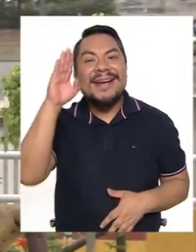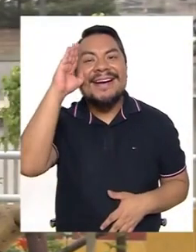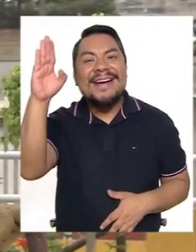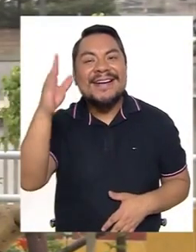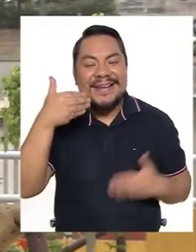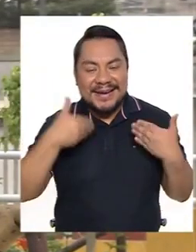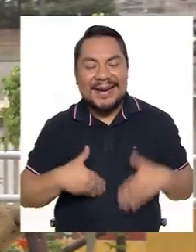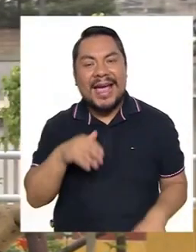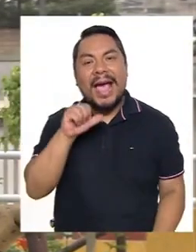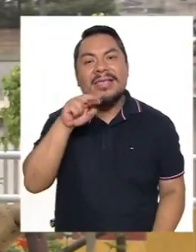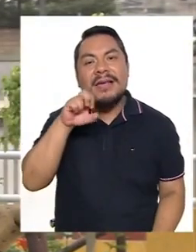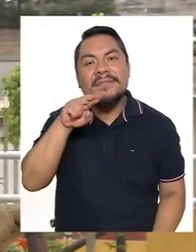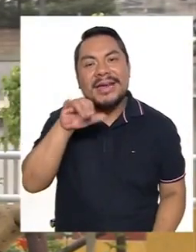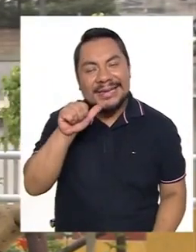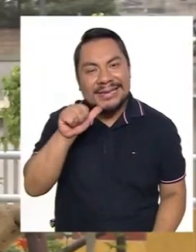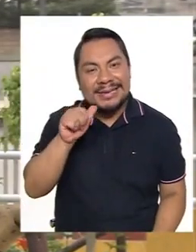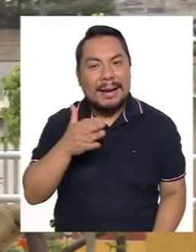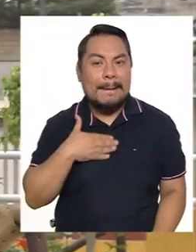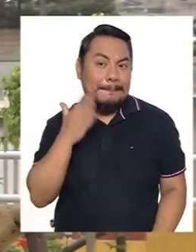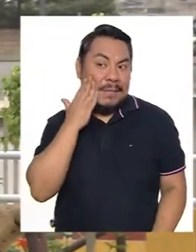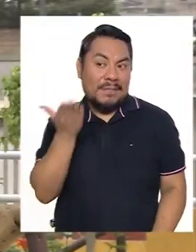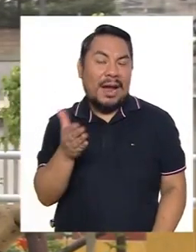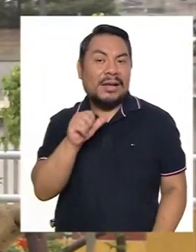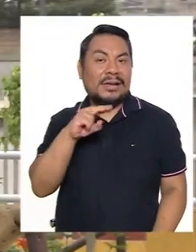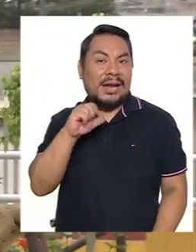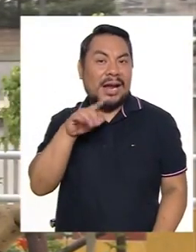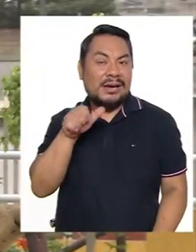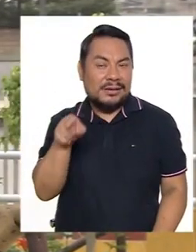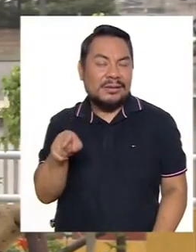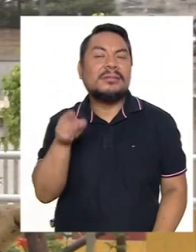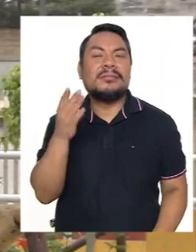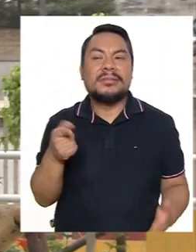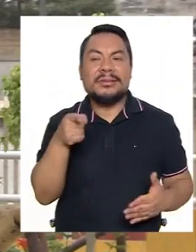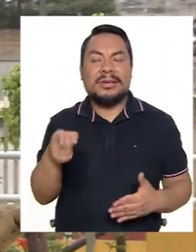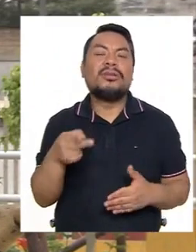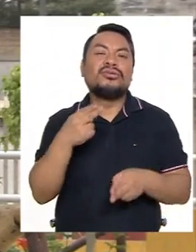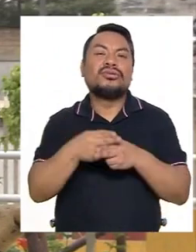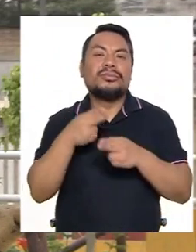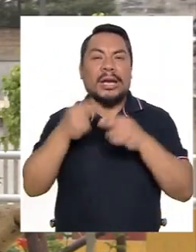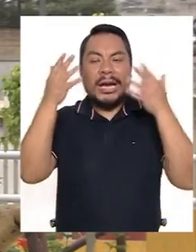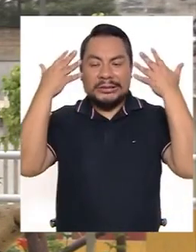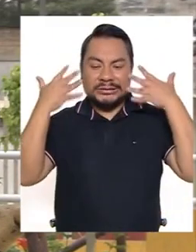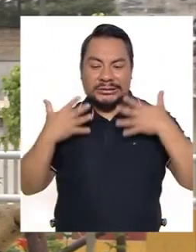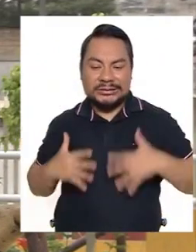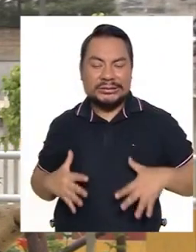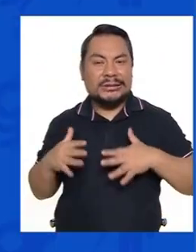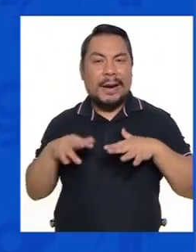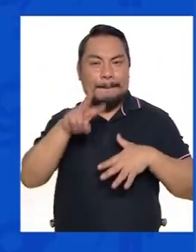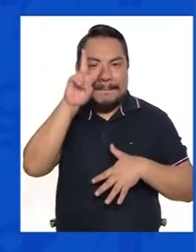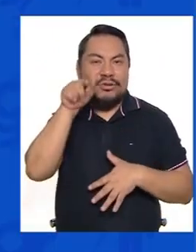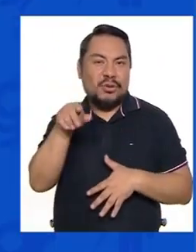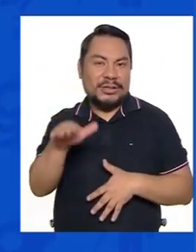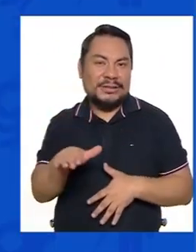Hola, soy Ana María Romaldo, mamá de Ana Carla, conocida como la Shakirita peruana.